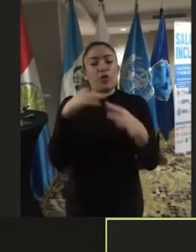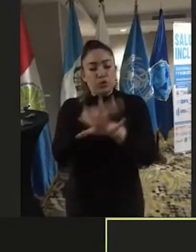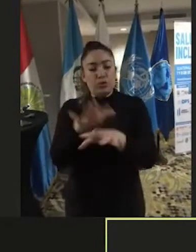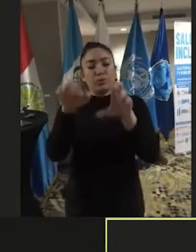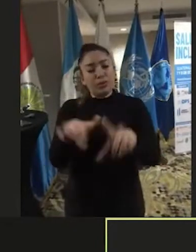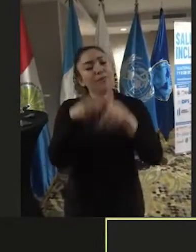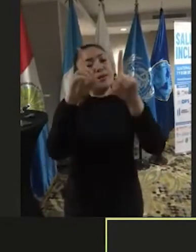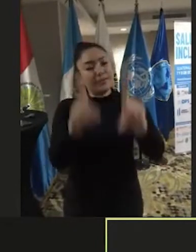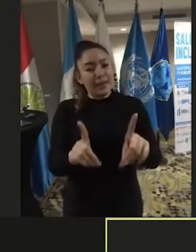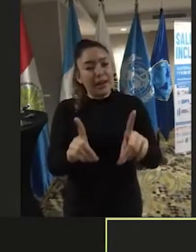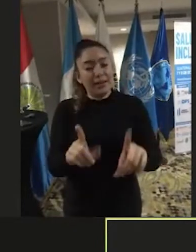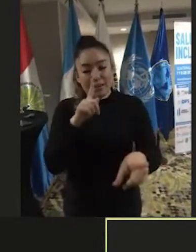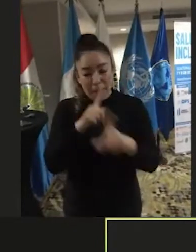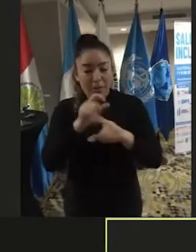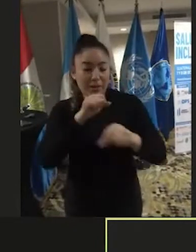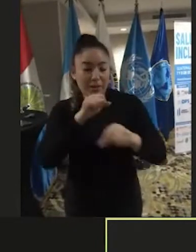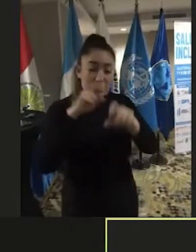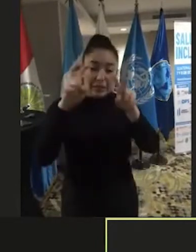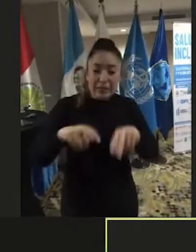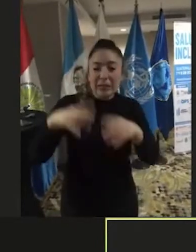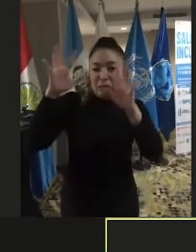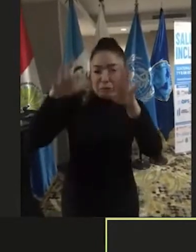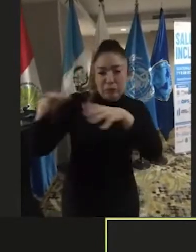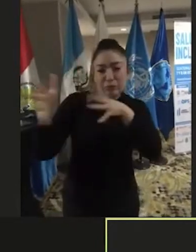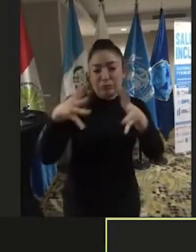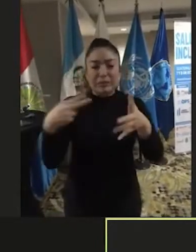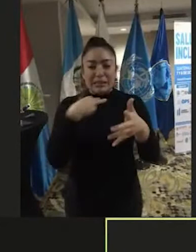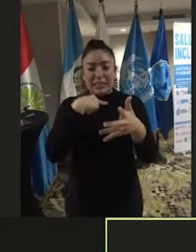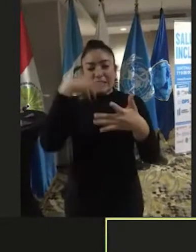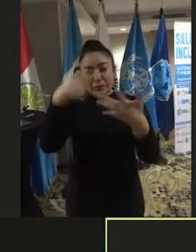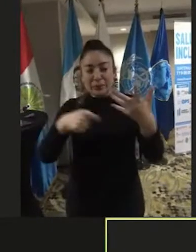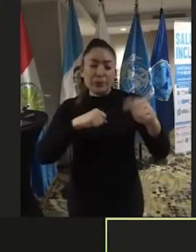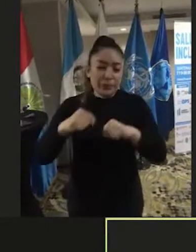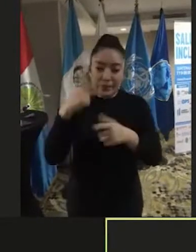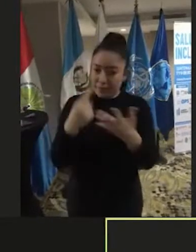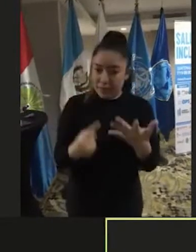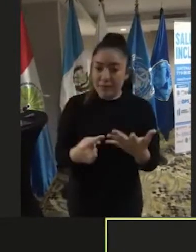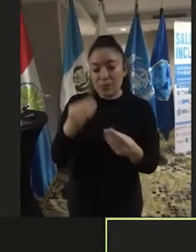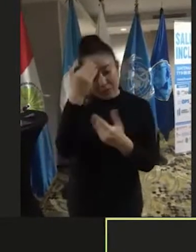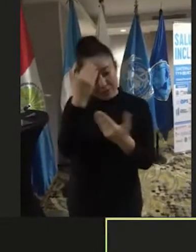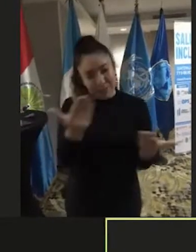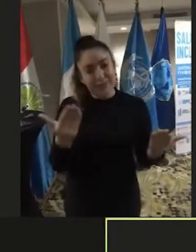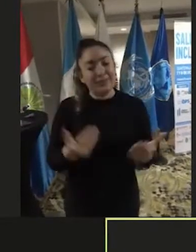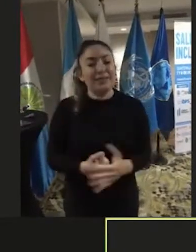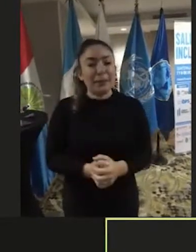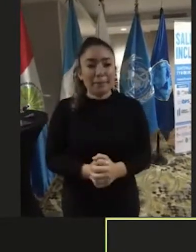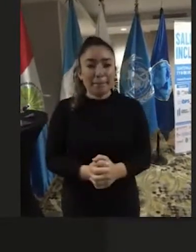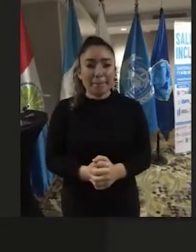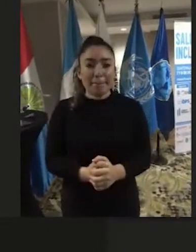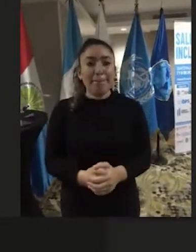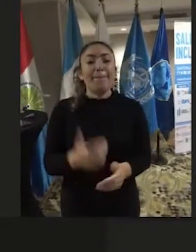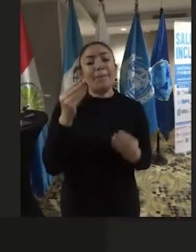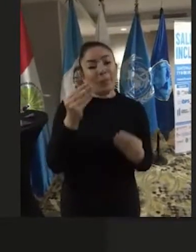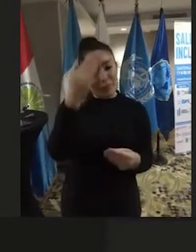con discapacidad en la gestión de riesgo a emergencias y desastres. Muchísimas gracias. Muchas